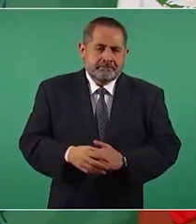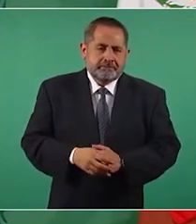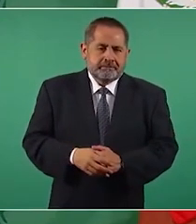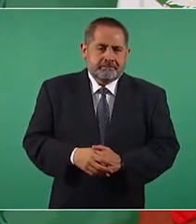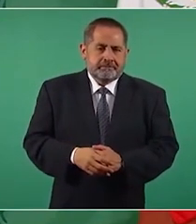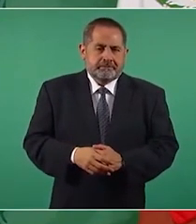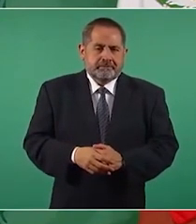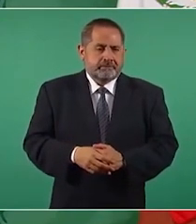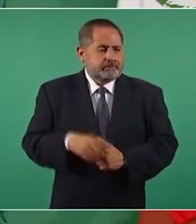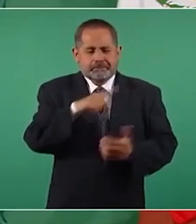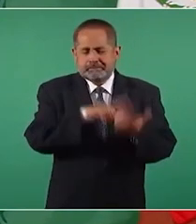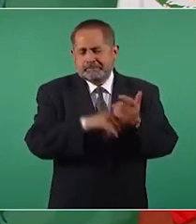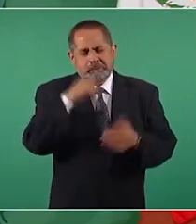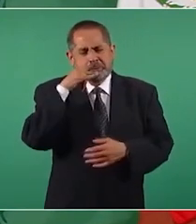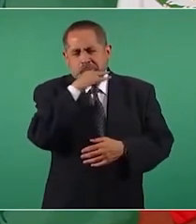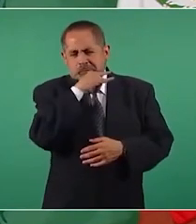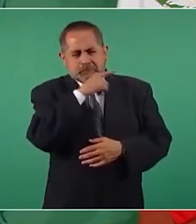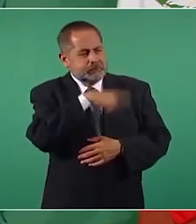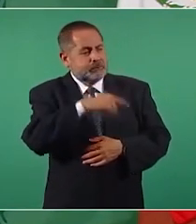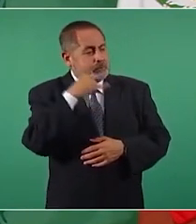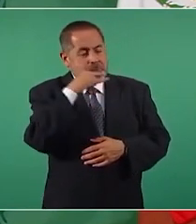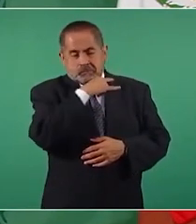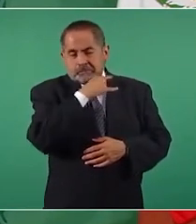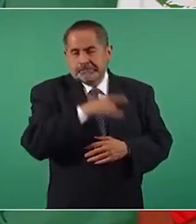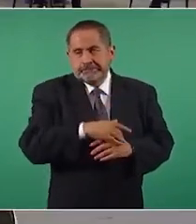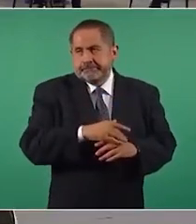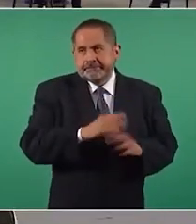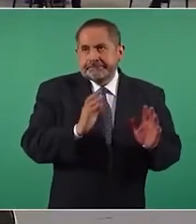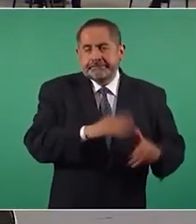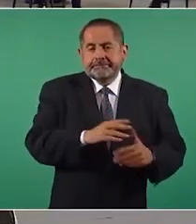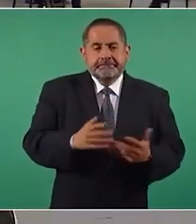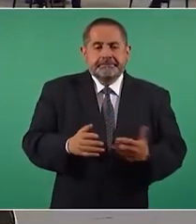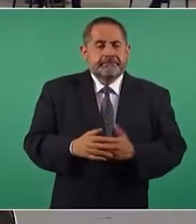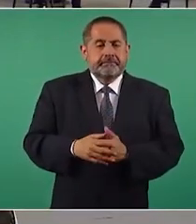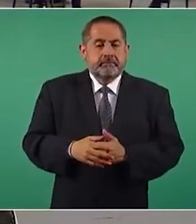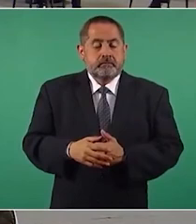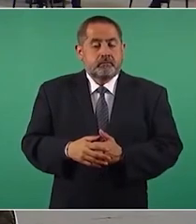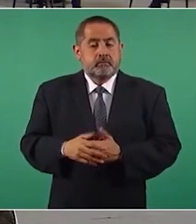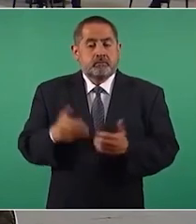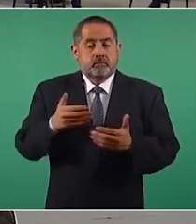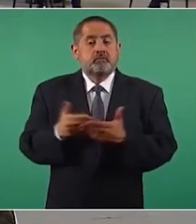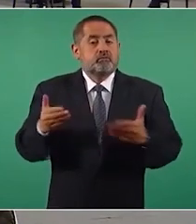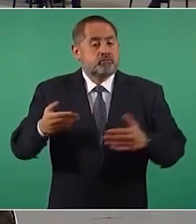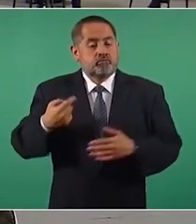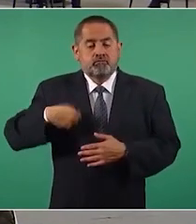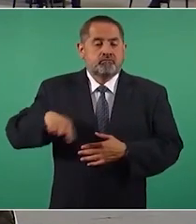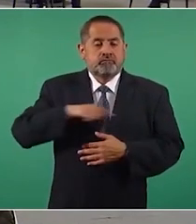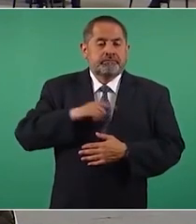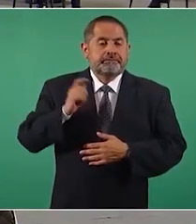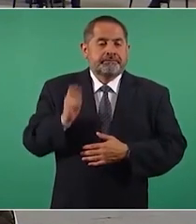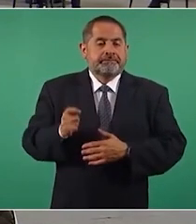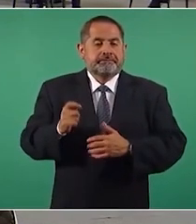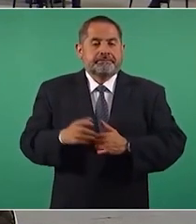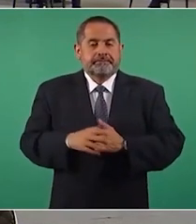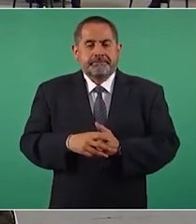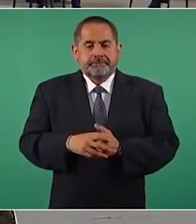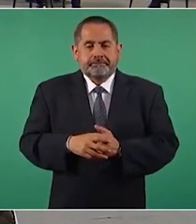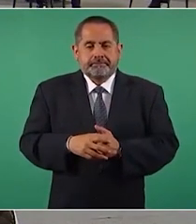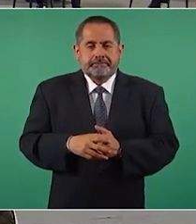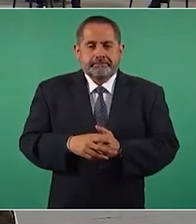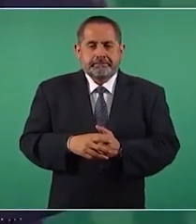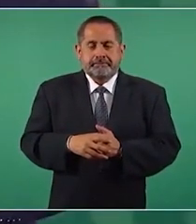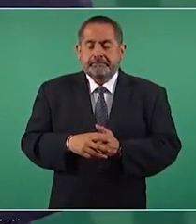nada más que son muy hipócritas. Entonces, ahora estamos viviendo un